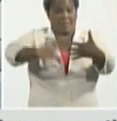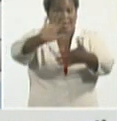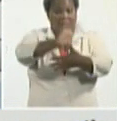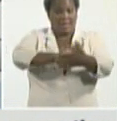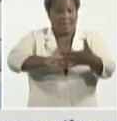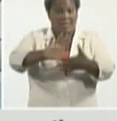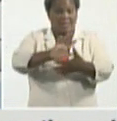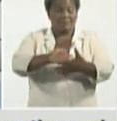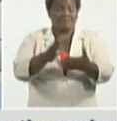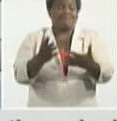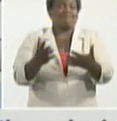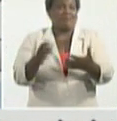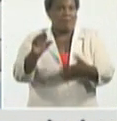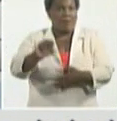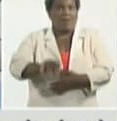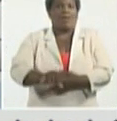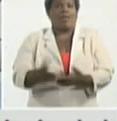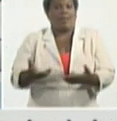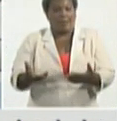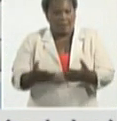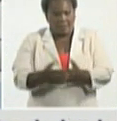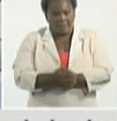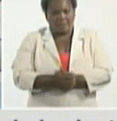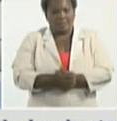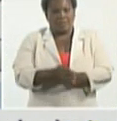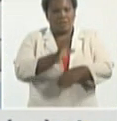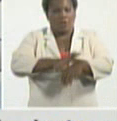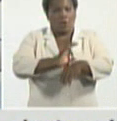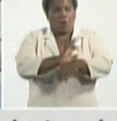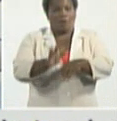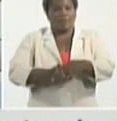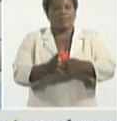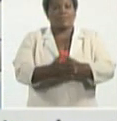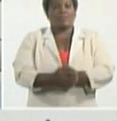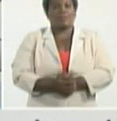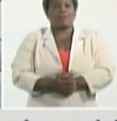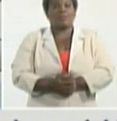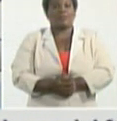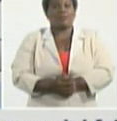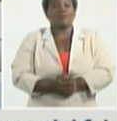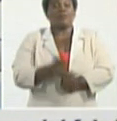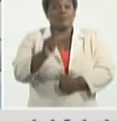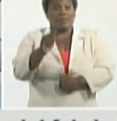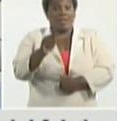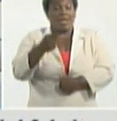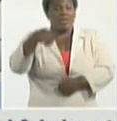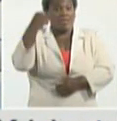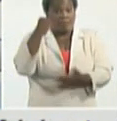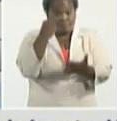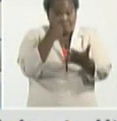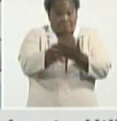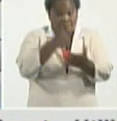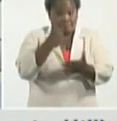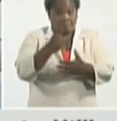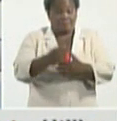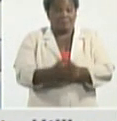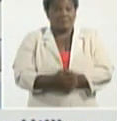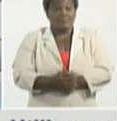epicentro de la pandemia en cierta medida de los casos diagnosticados ayer en la región de Las Américas